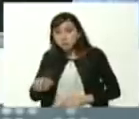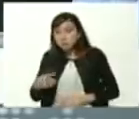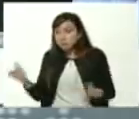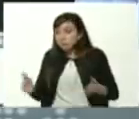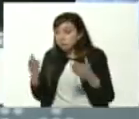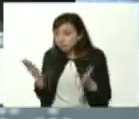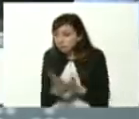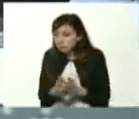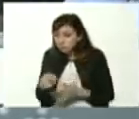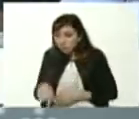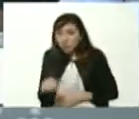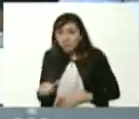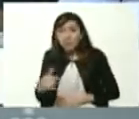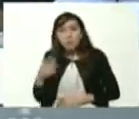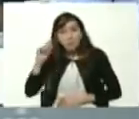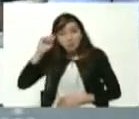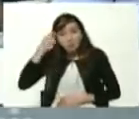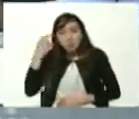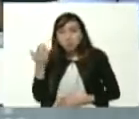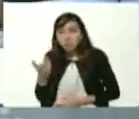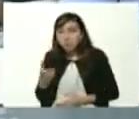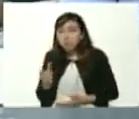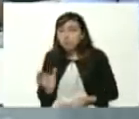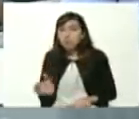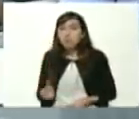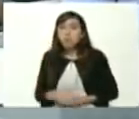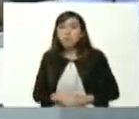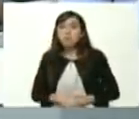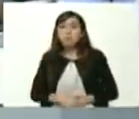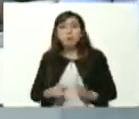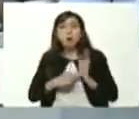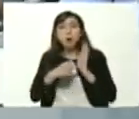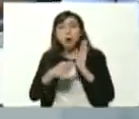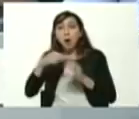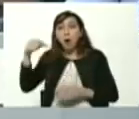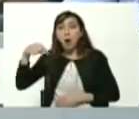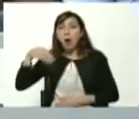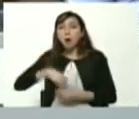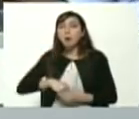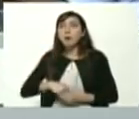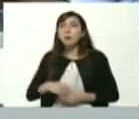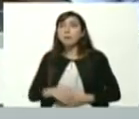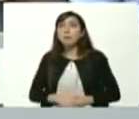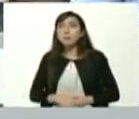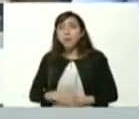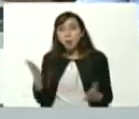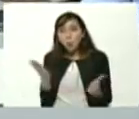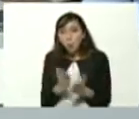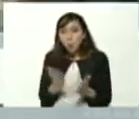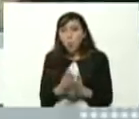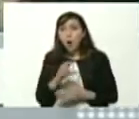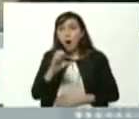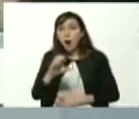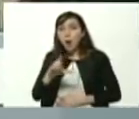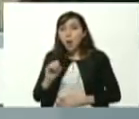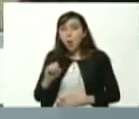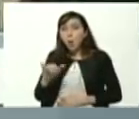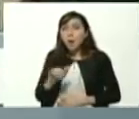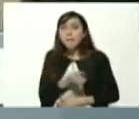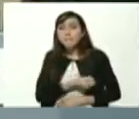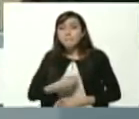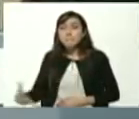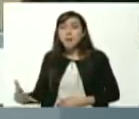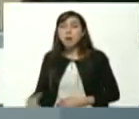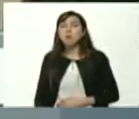hay que poner un recuerdo aquí en esta unidad educativa Andrés Lloyd Blanco